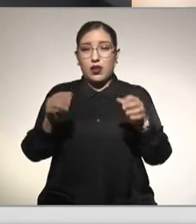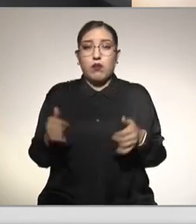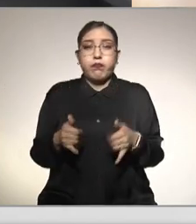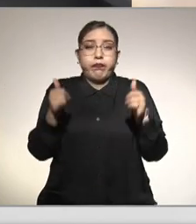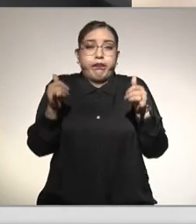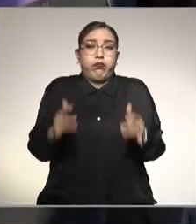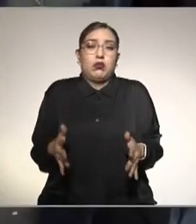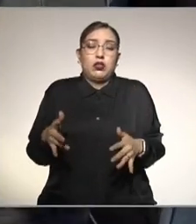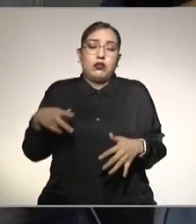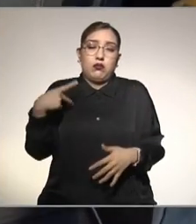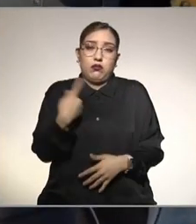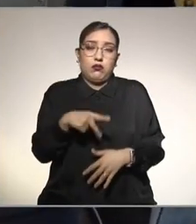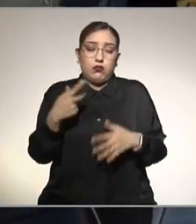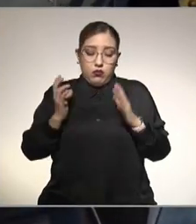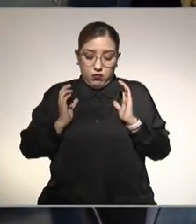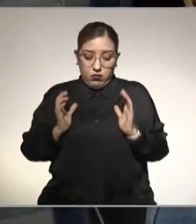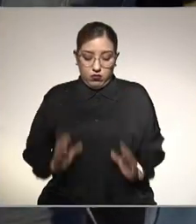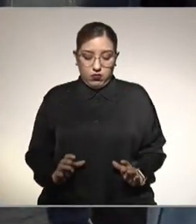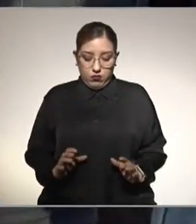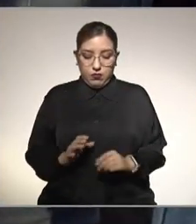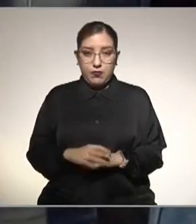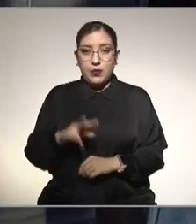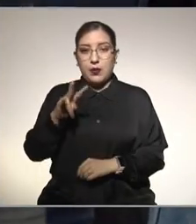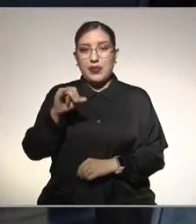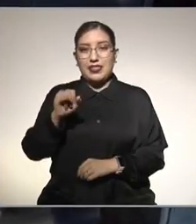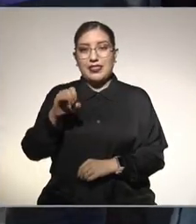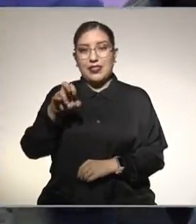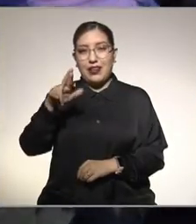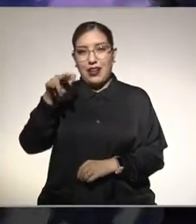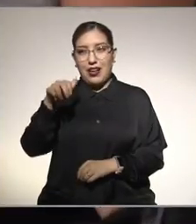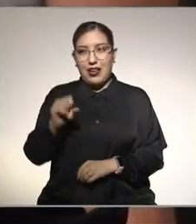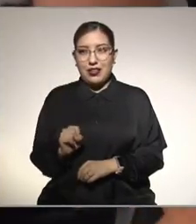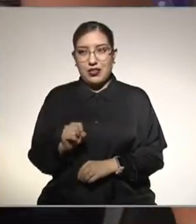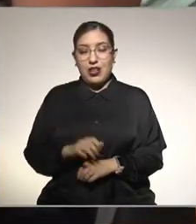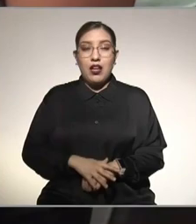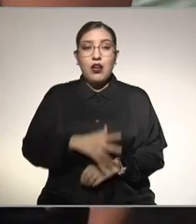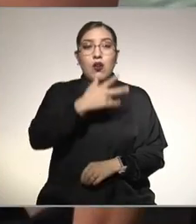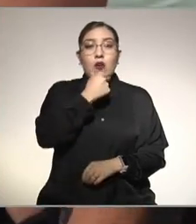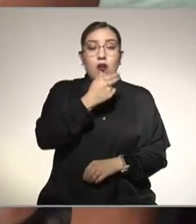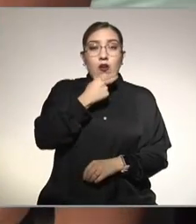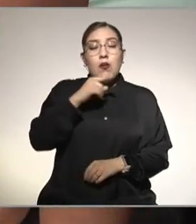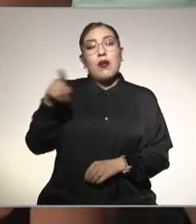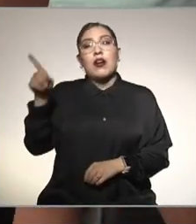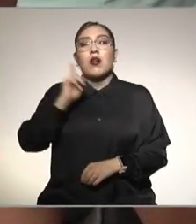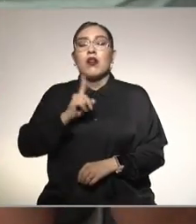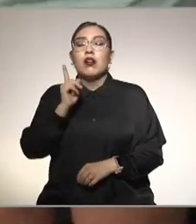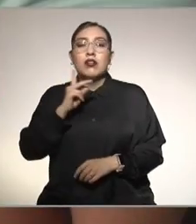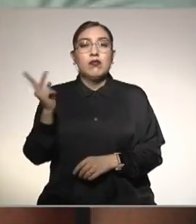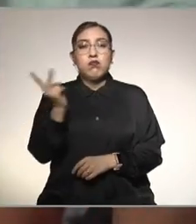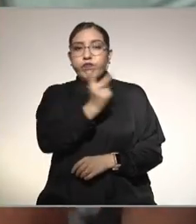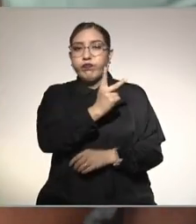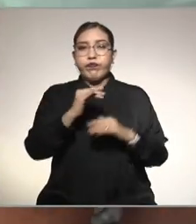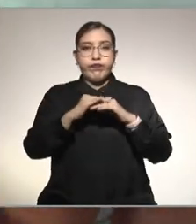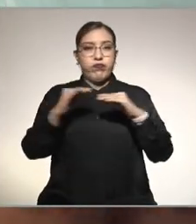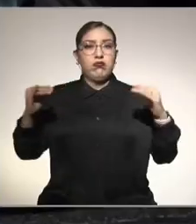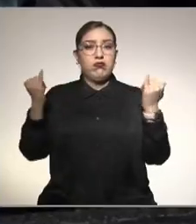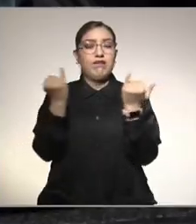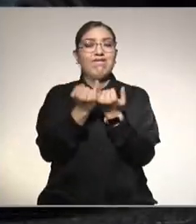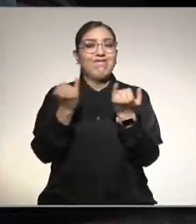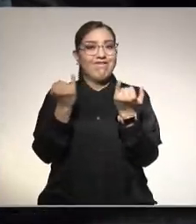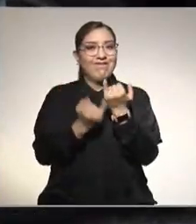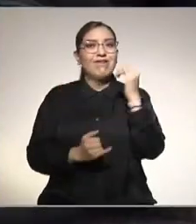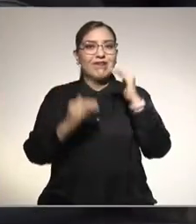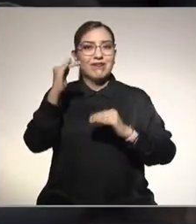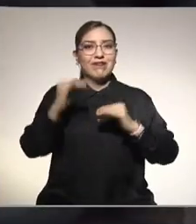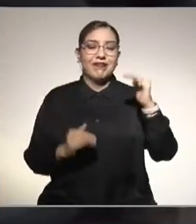obesidad central, más de 94 centímetros en el hombre y más de 88 centímetros en la mujer. La presencia de alta presión,